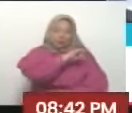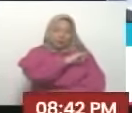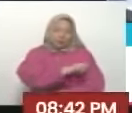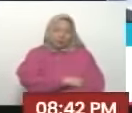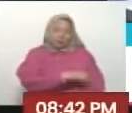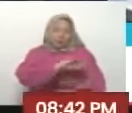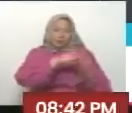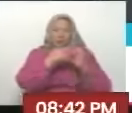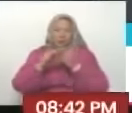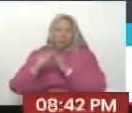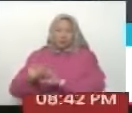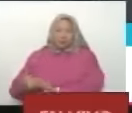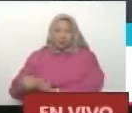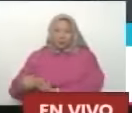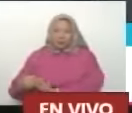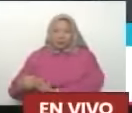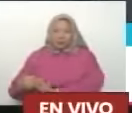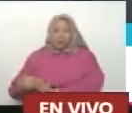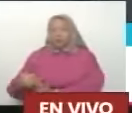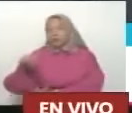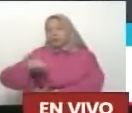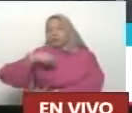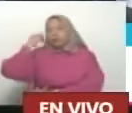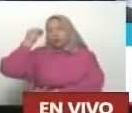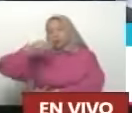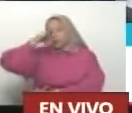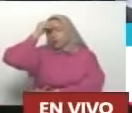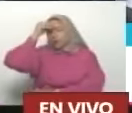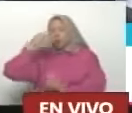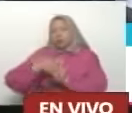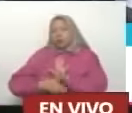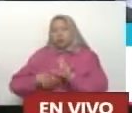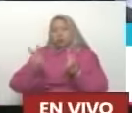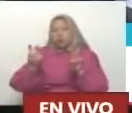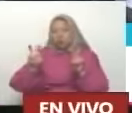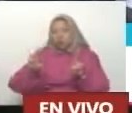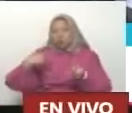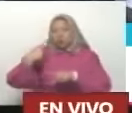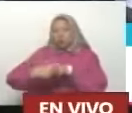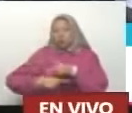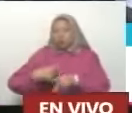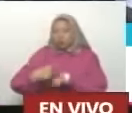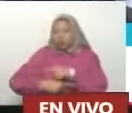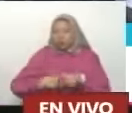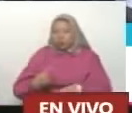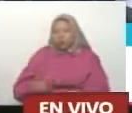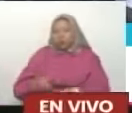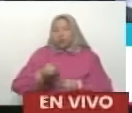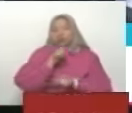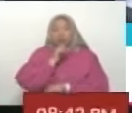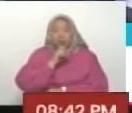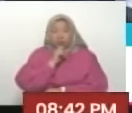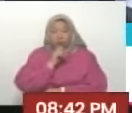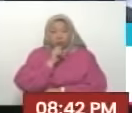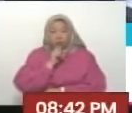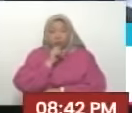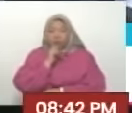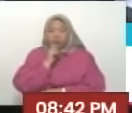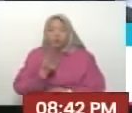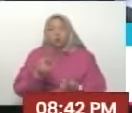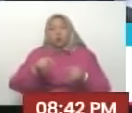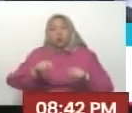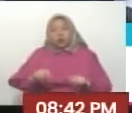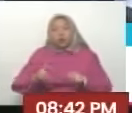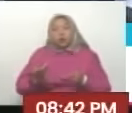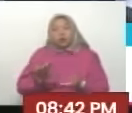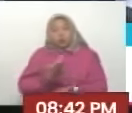Poder Poder Y yo creo, presidente, que en esta nueva etapa, luego de pasar las tormentas de bloqueo, de